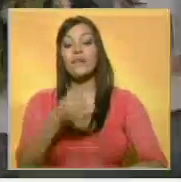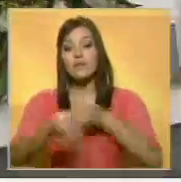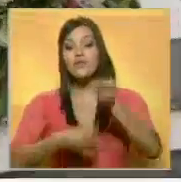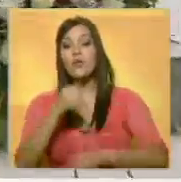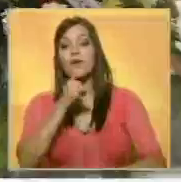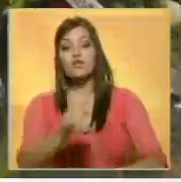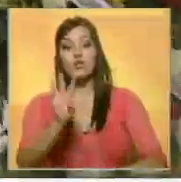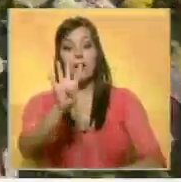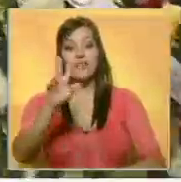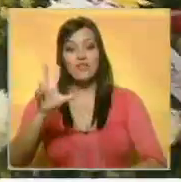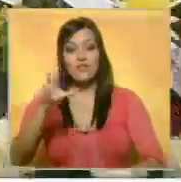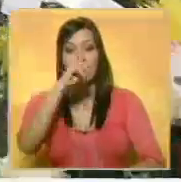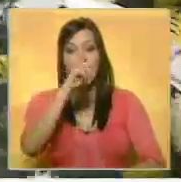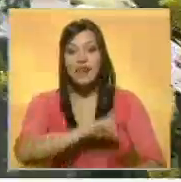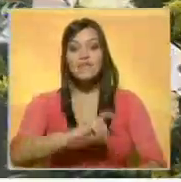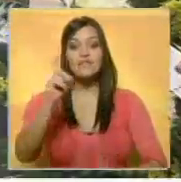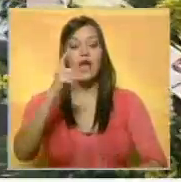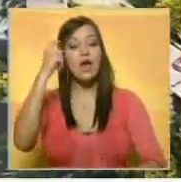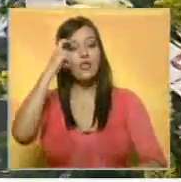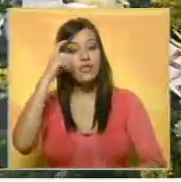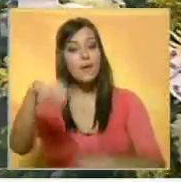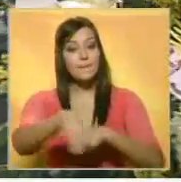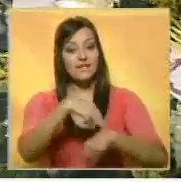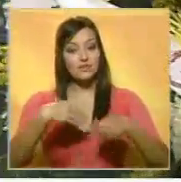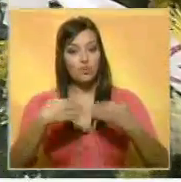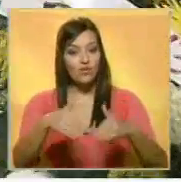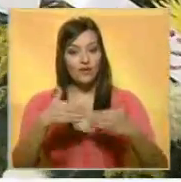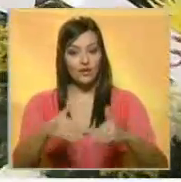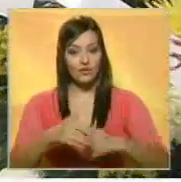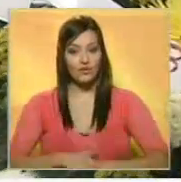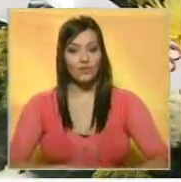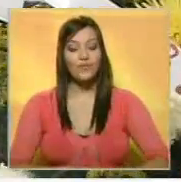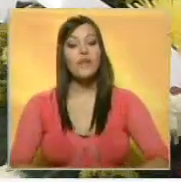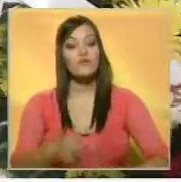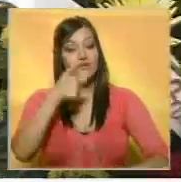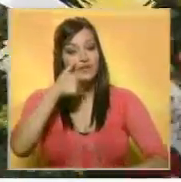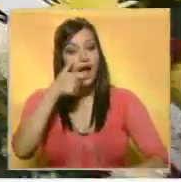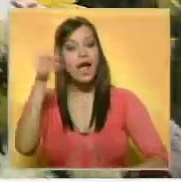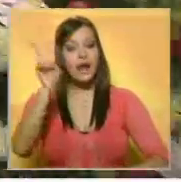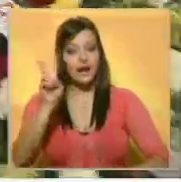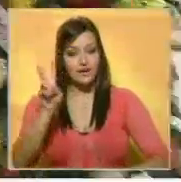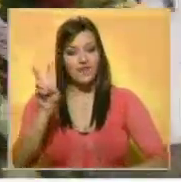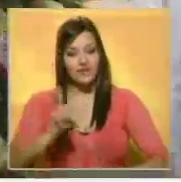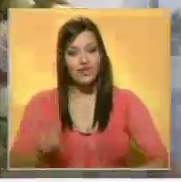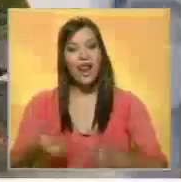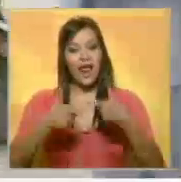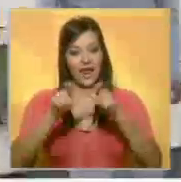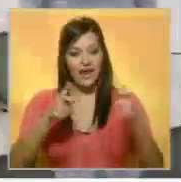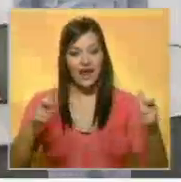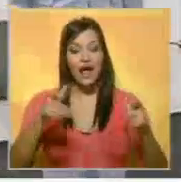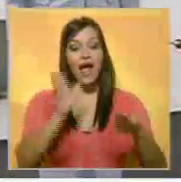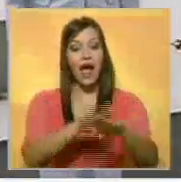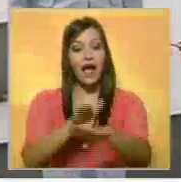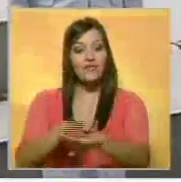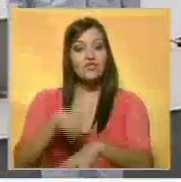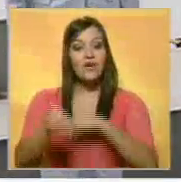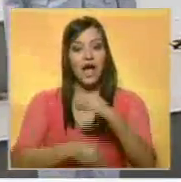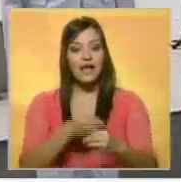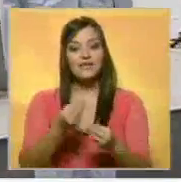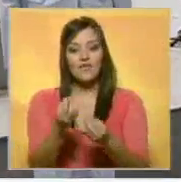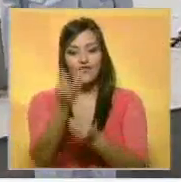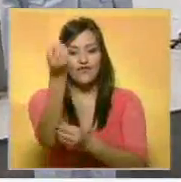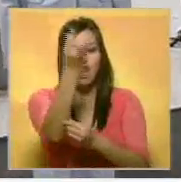durante el 43 aniversario del Día del Ministerio Público donde la fiscal general de la República, Luisa Ortega Díaz, colocó una